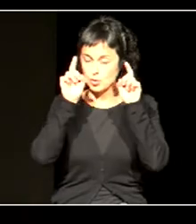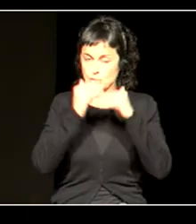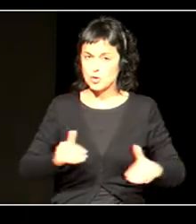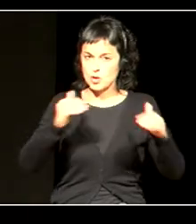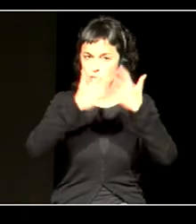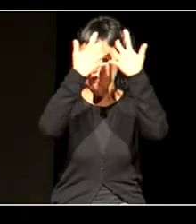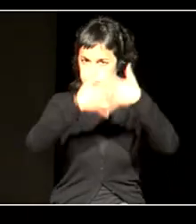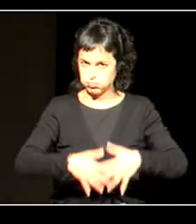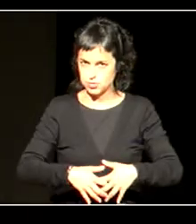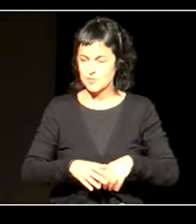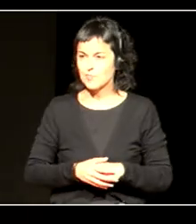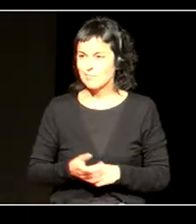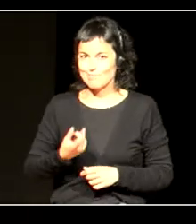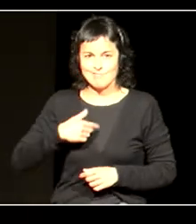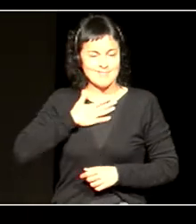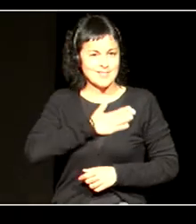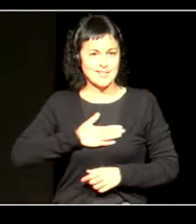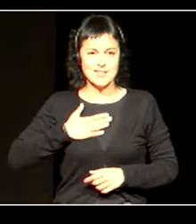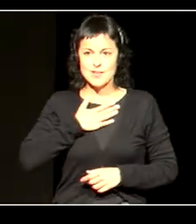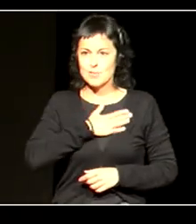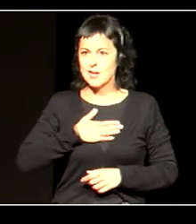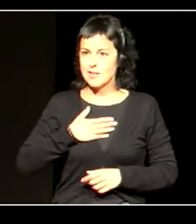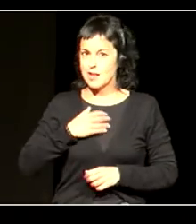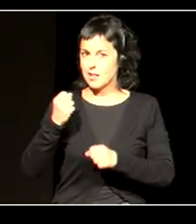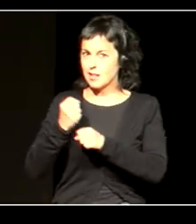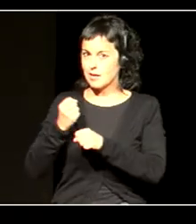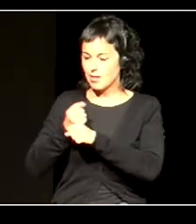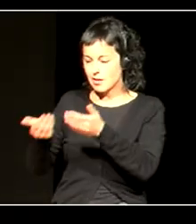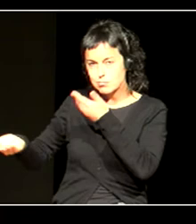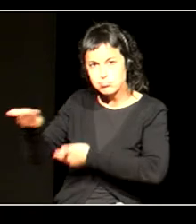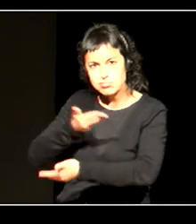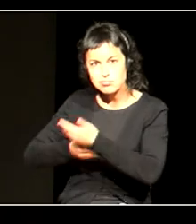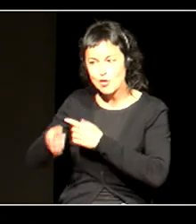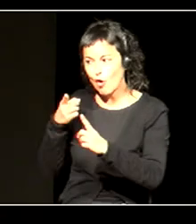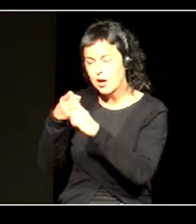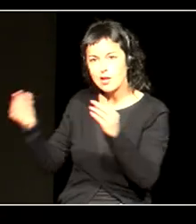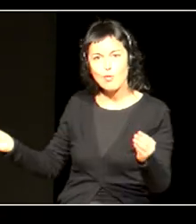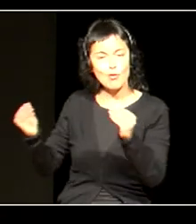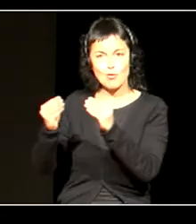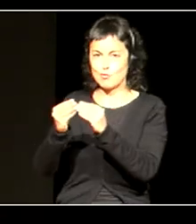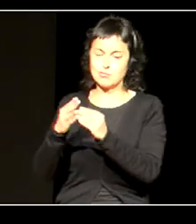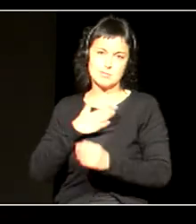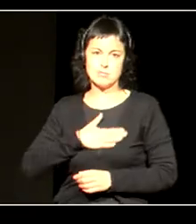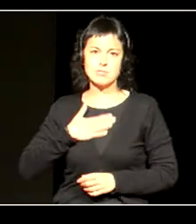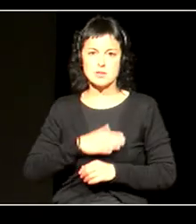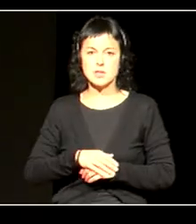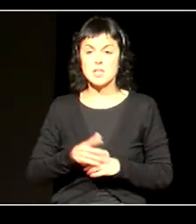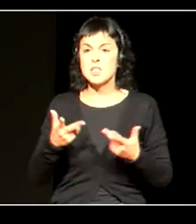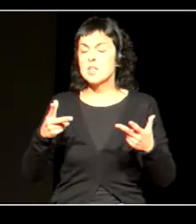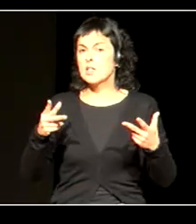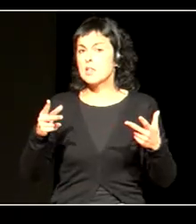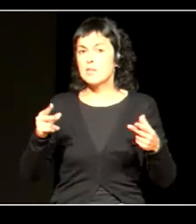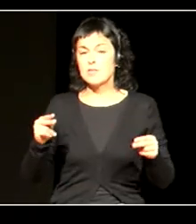Ha sido un placer poder trabajar conjuntamente con este objetivo y no puedo terminar sin agradecer